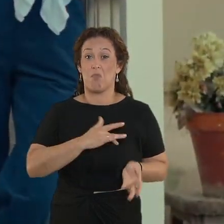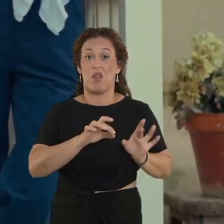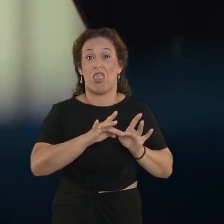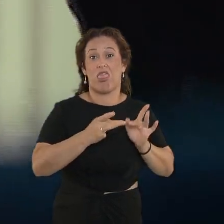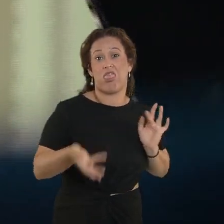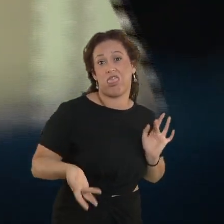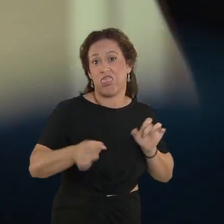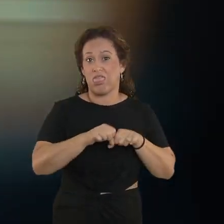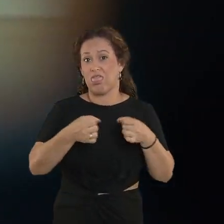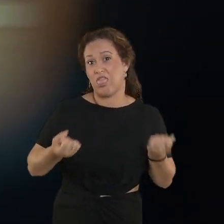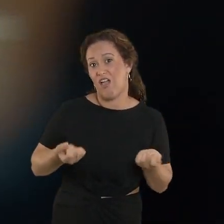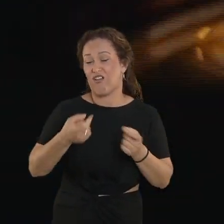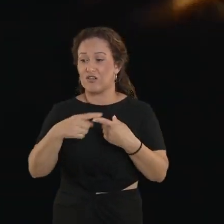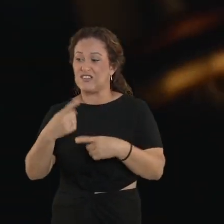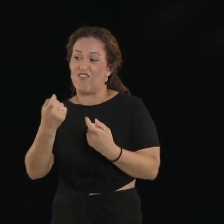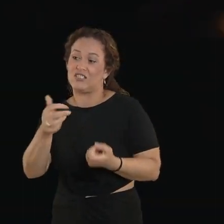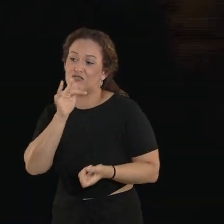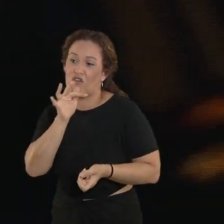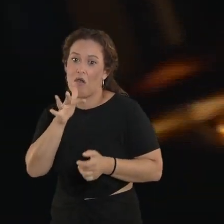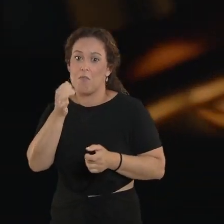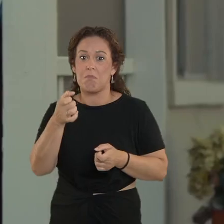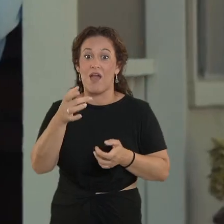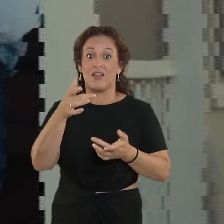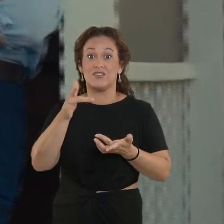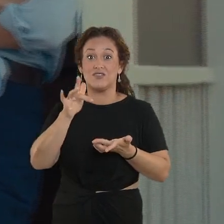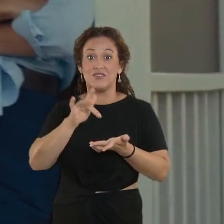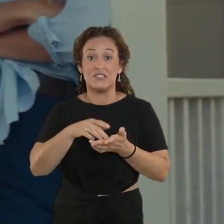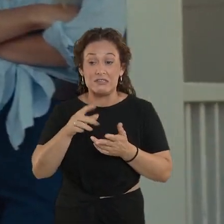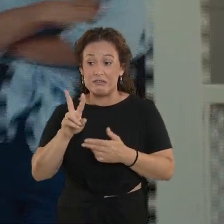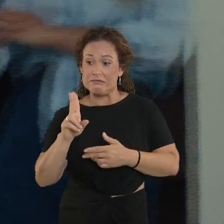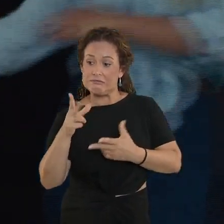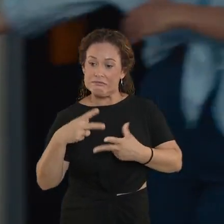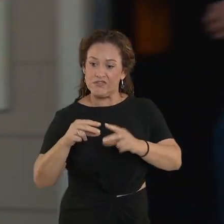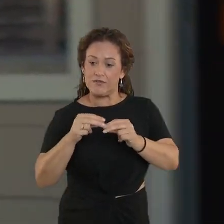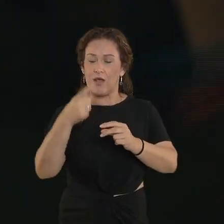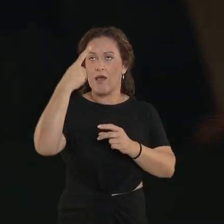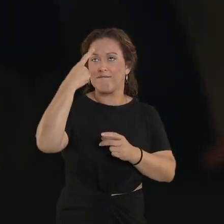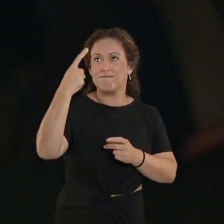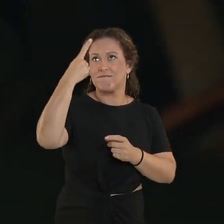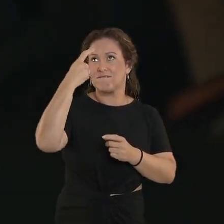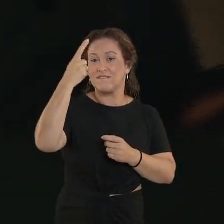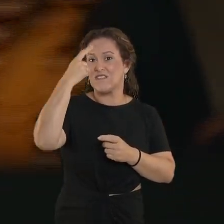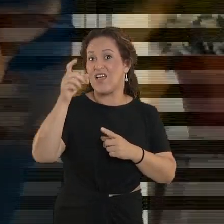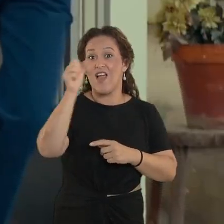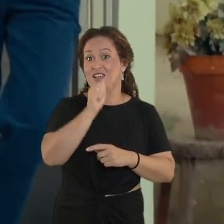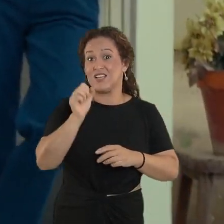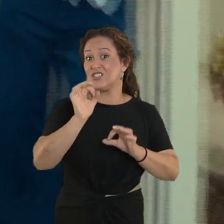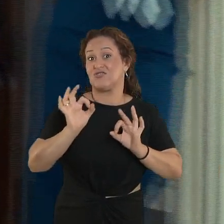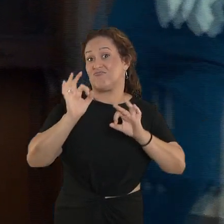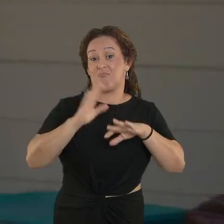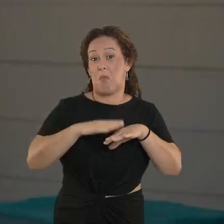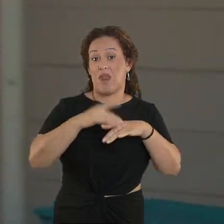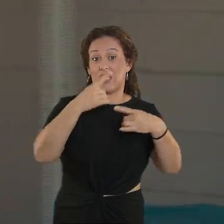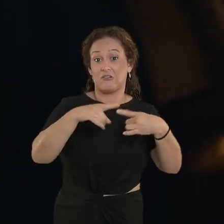Rupturas, cuentas pendientes y los recuerdos que quedan atrás al terminar una relación. Un himno sobre todo aquello que nos